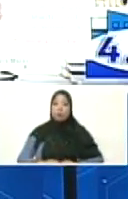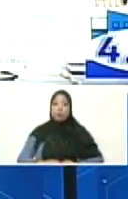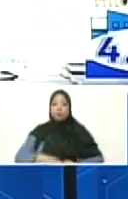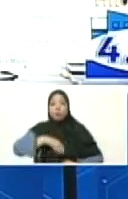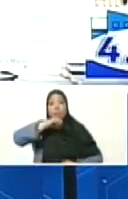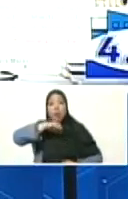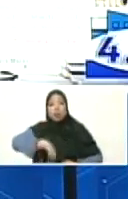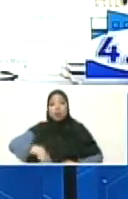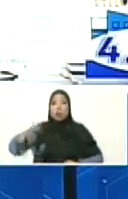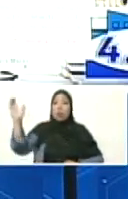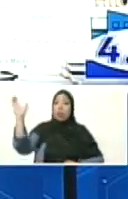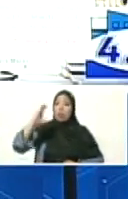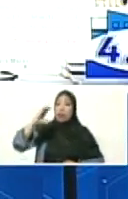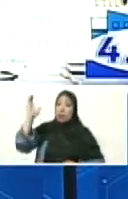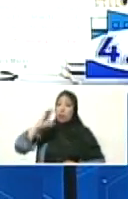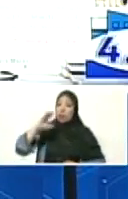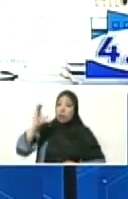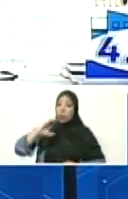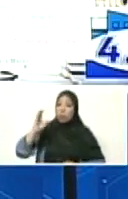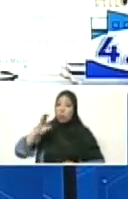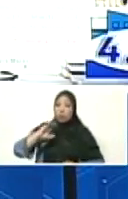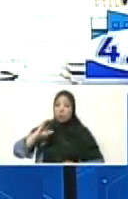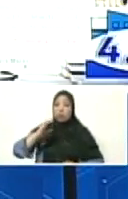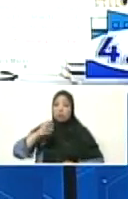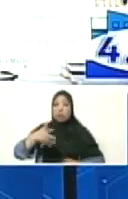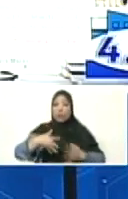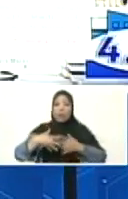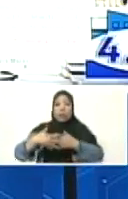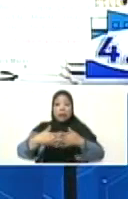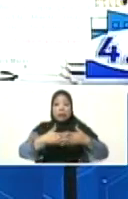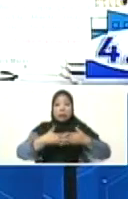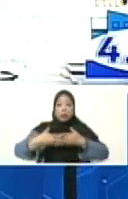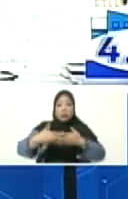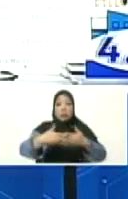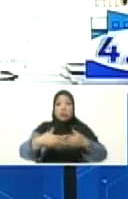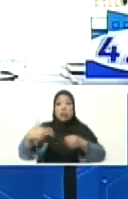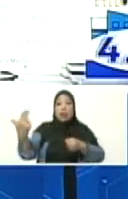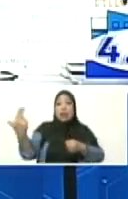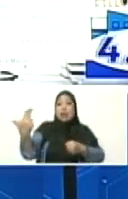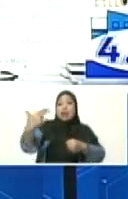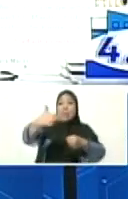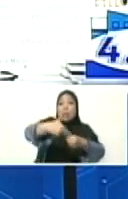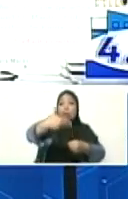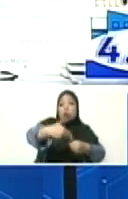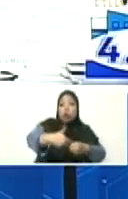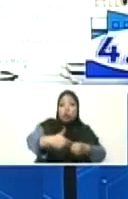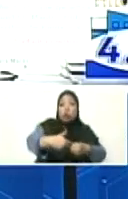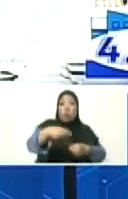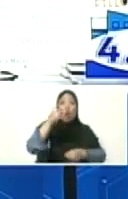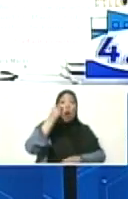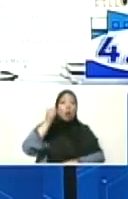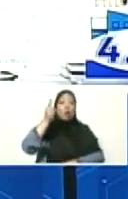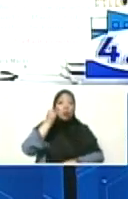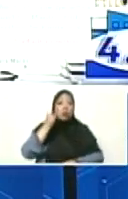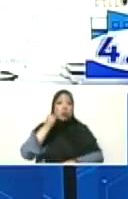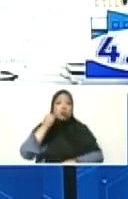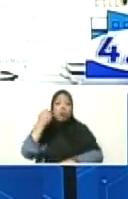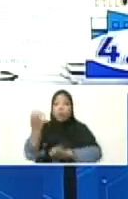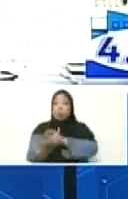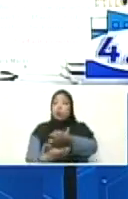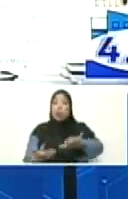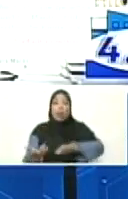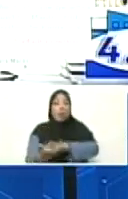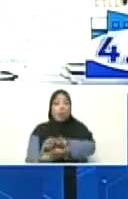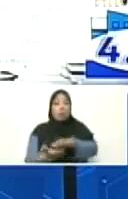historia de Caracas es la historia del capitalismo rentista petrolero en 100 años. Caracas creció, como muchas otras